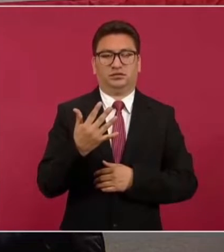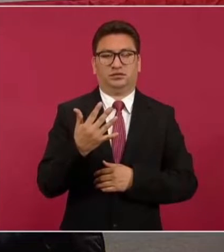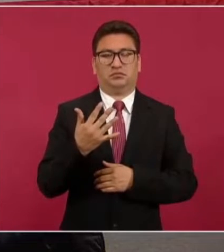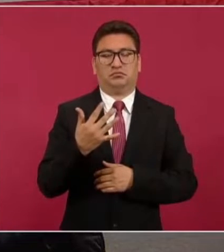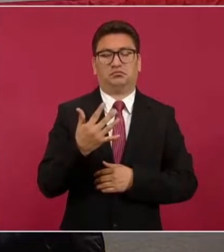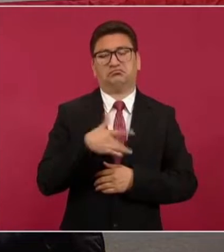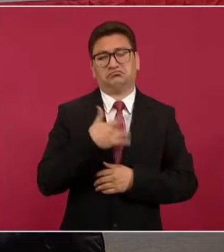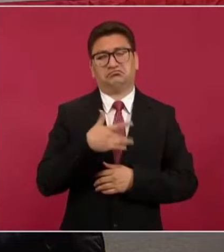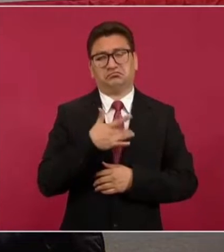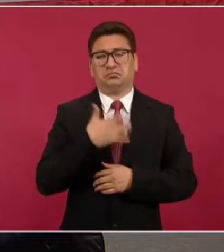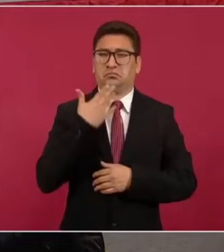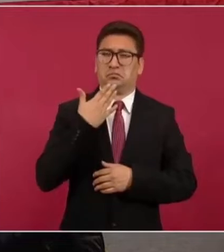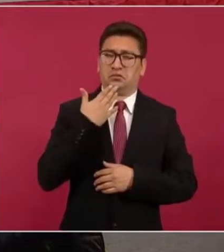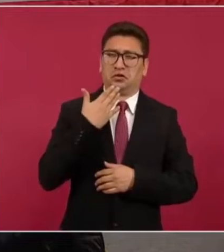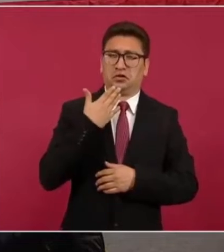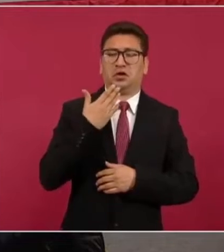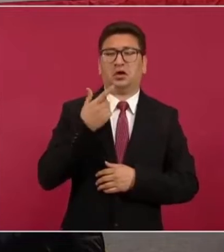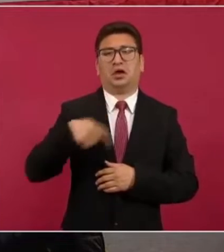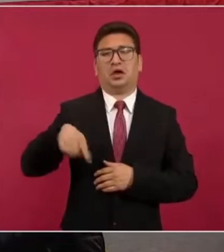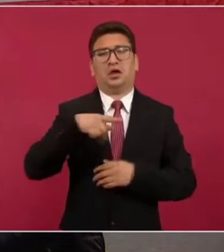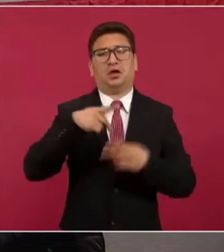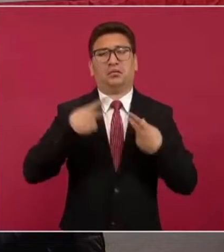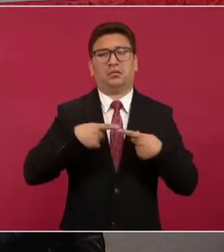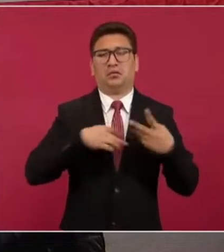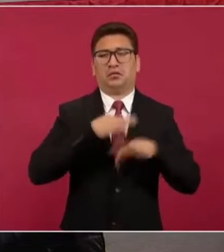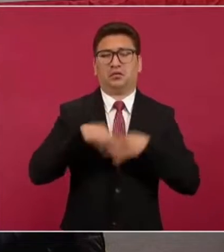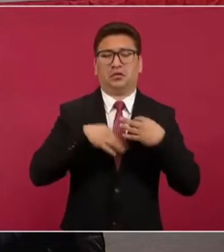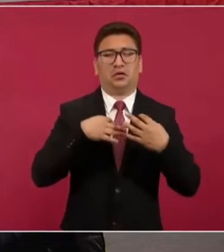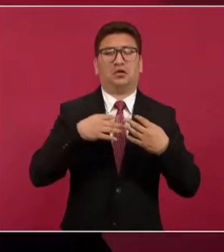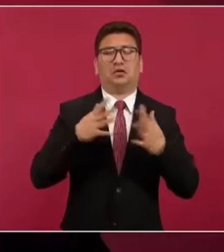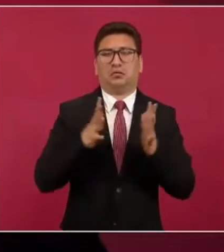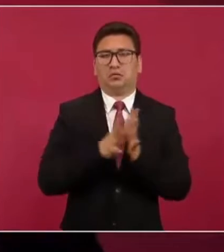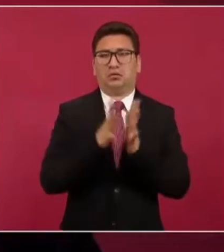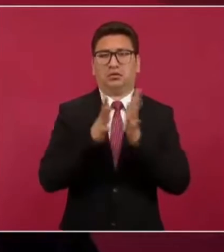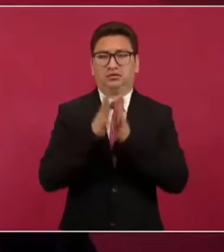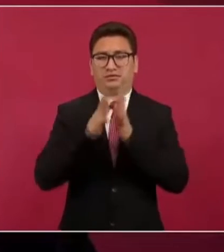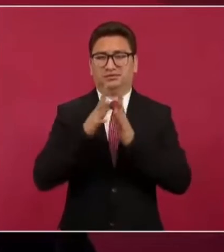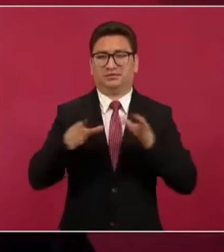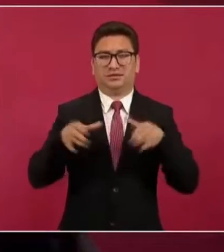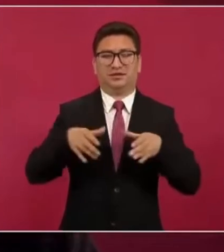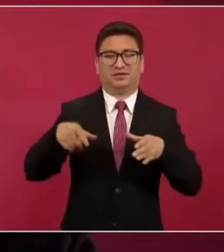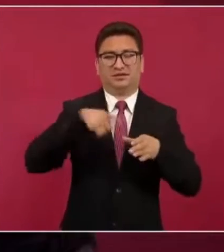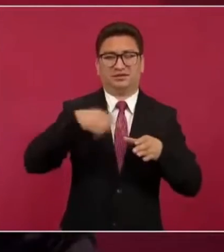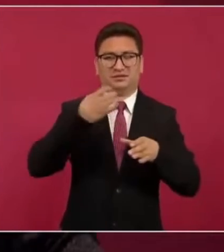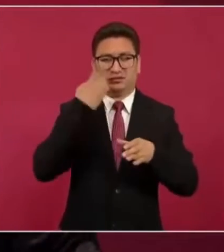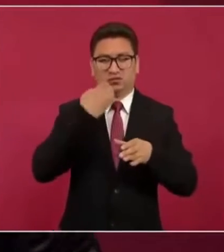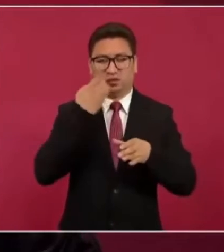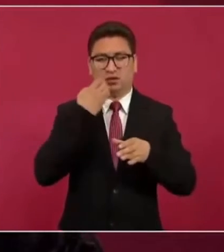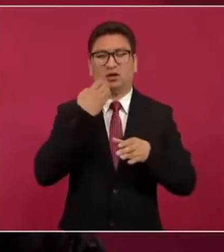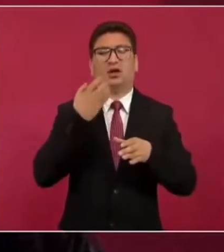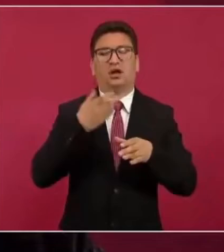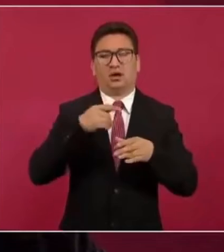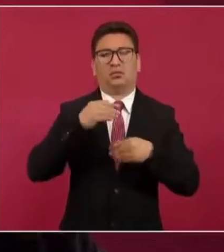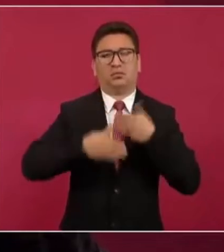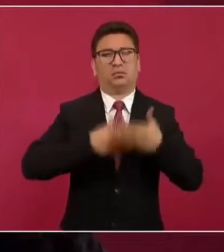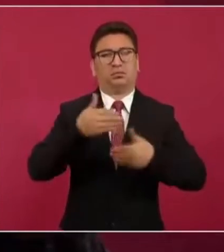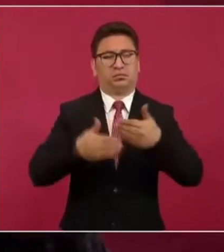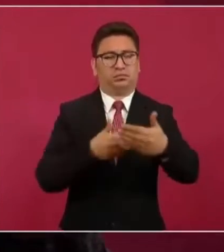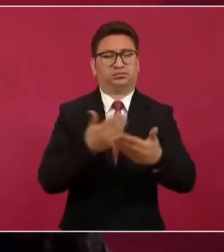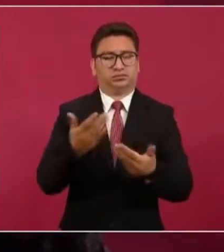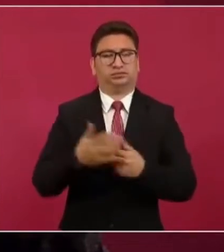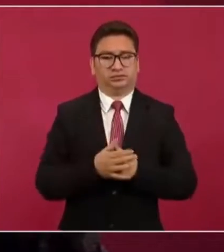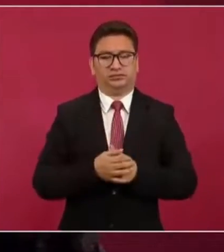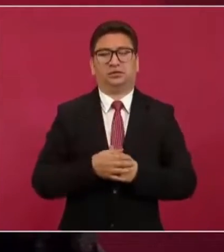Afortunadamente y gracias a la participación de todos los que integran la comunidad escolar, pues vamos viendo que va avanzando.